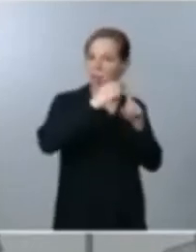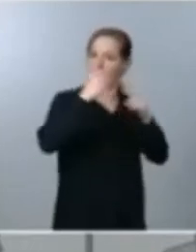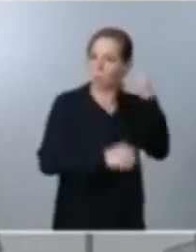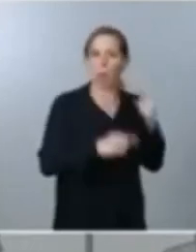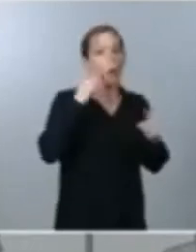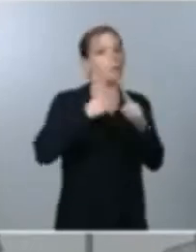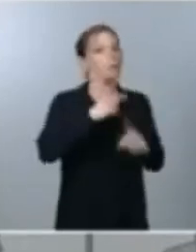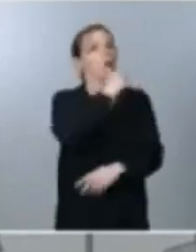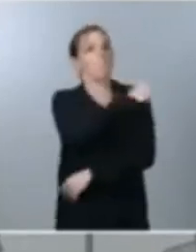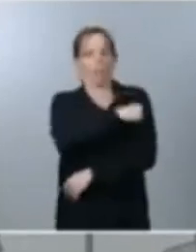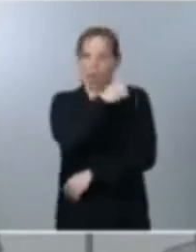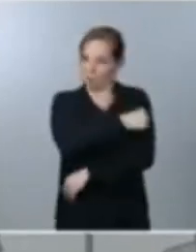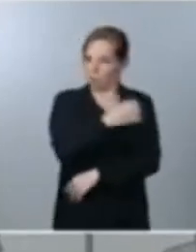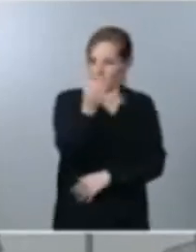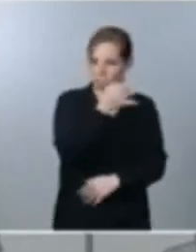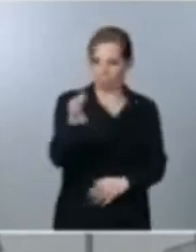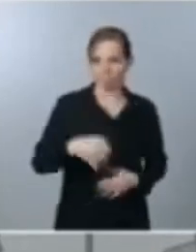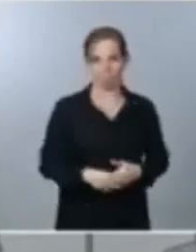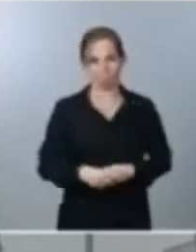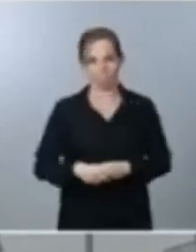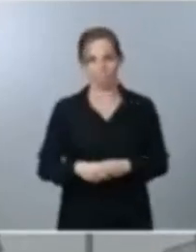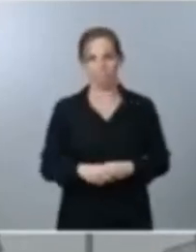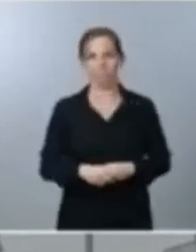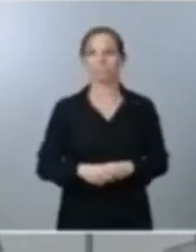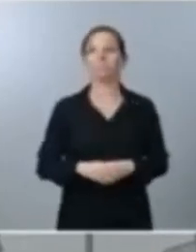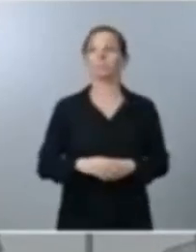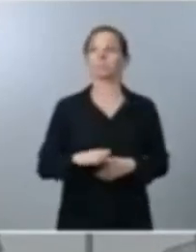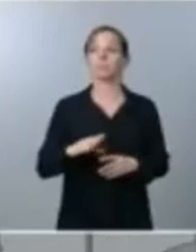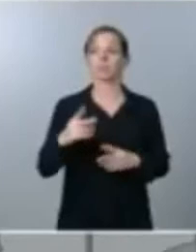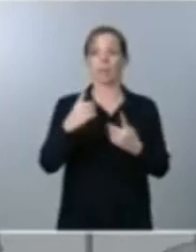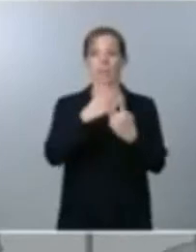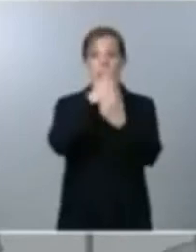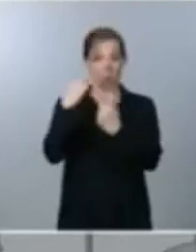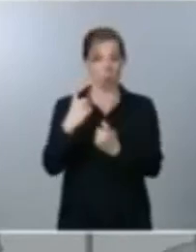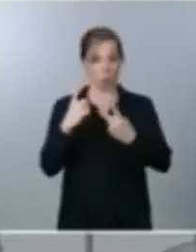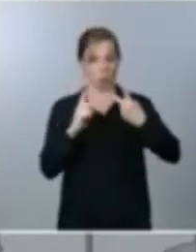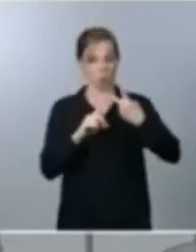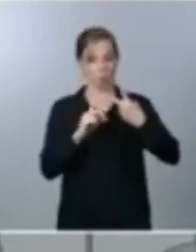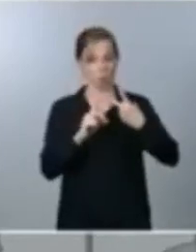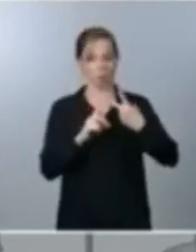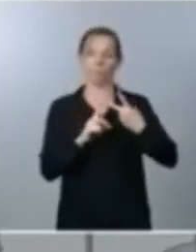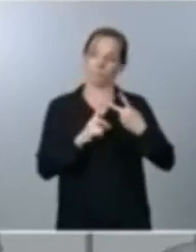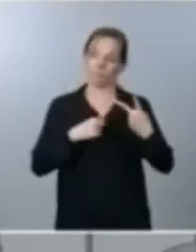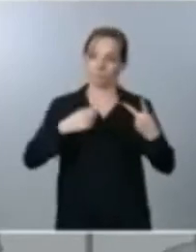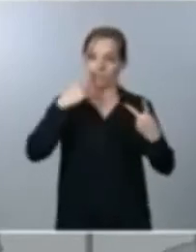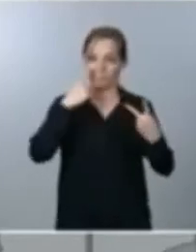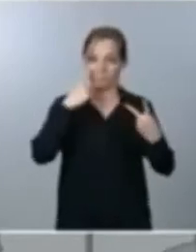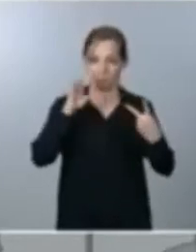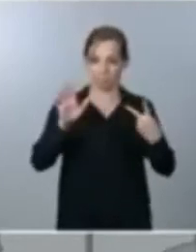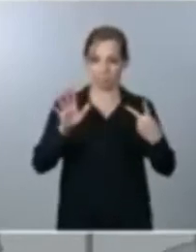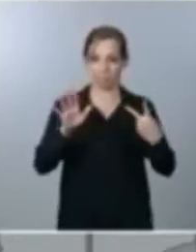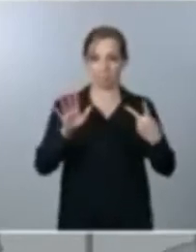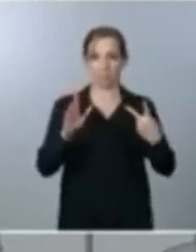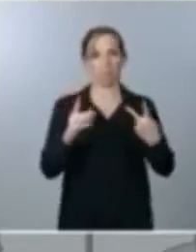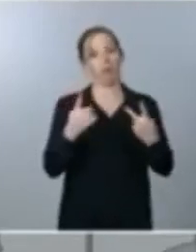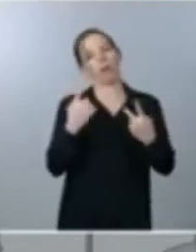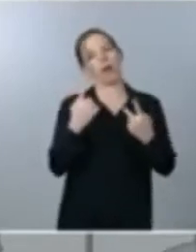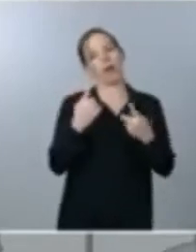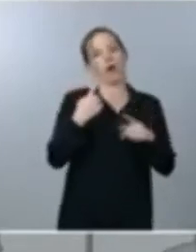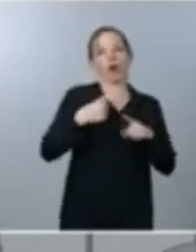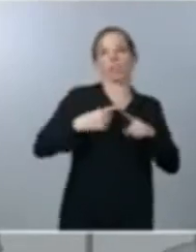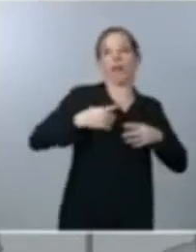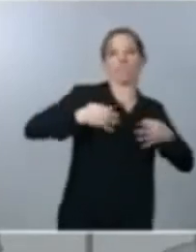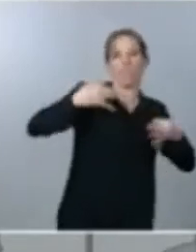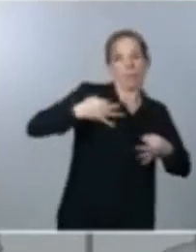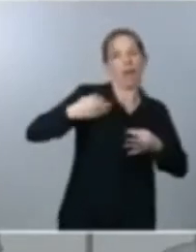en relación con la segunda de las cuestiones vamos a ver hay una cuestión formal y luego la cuestión de fondo la primera la